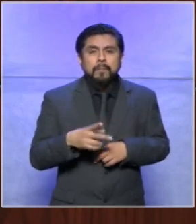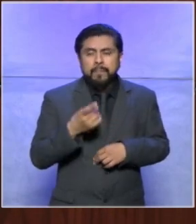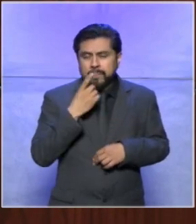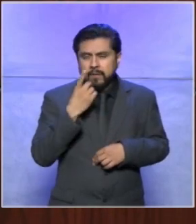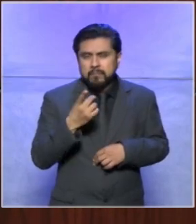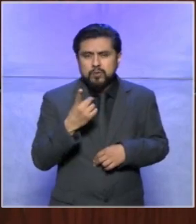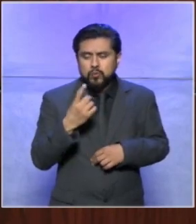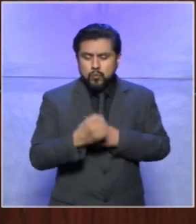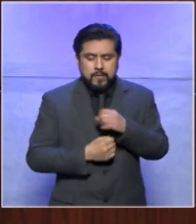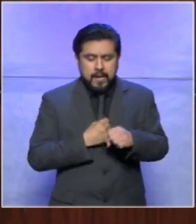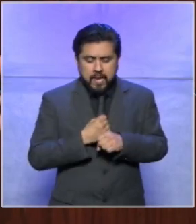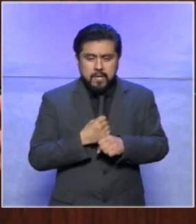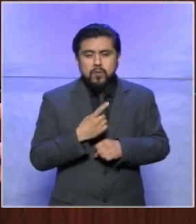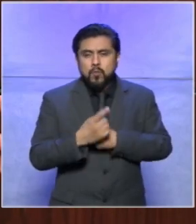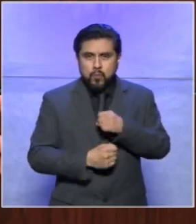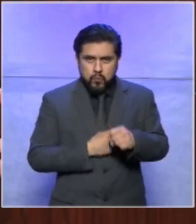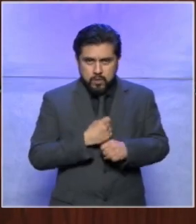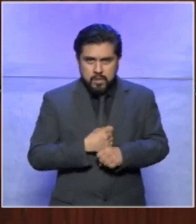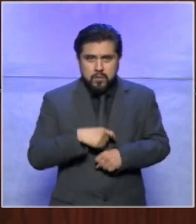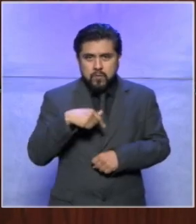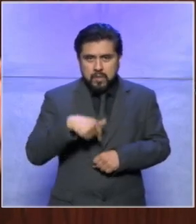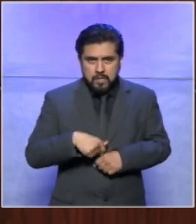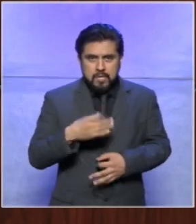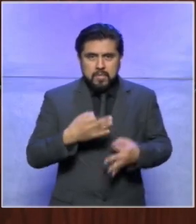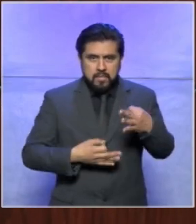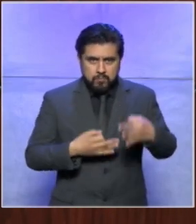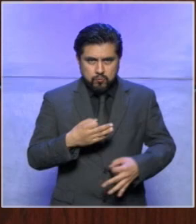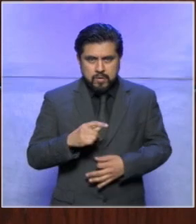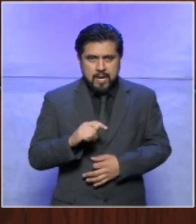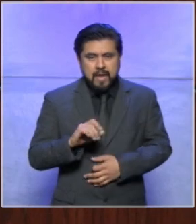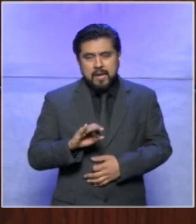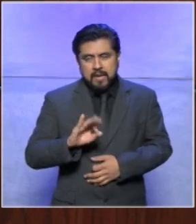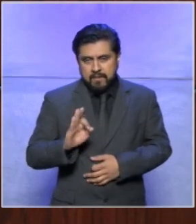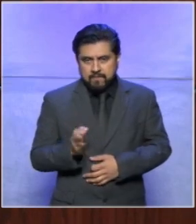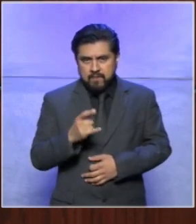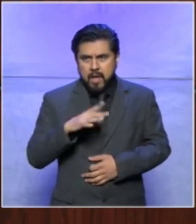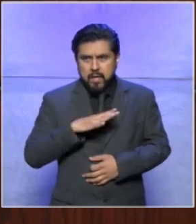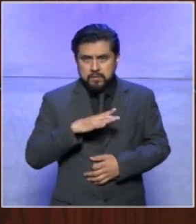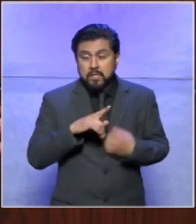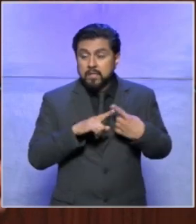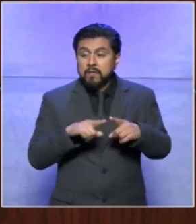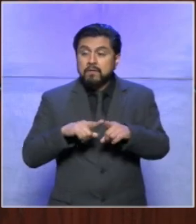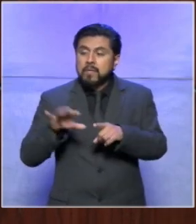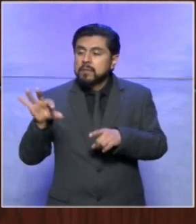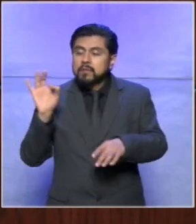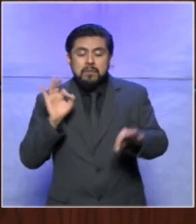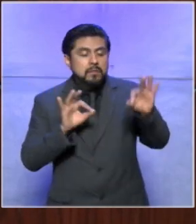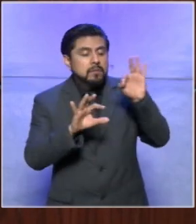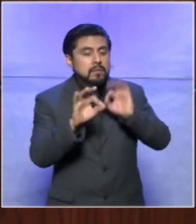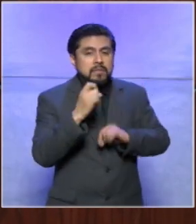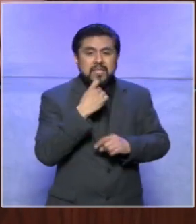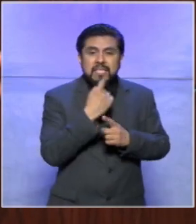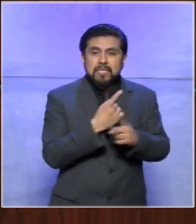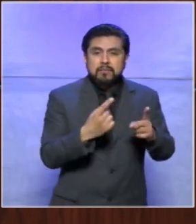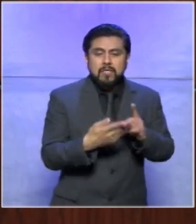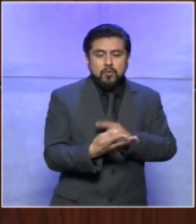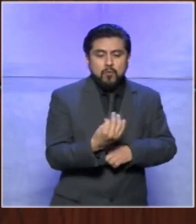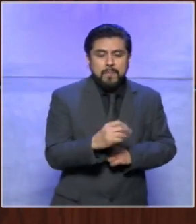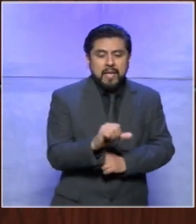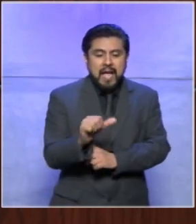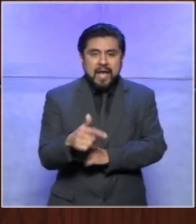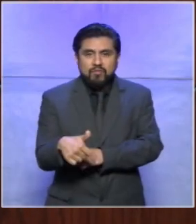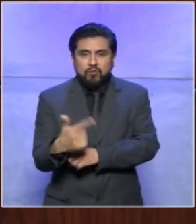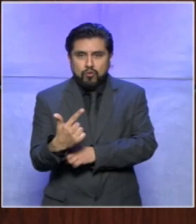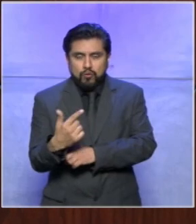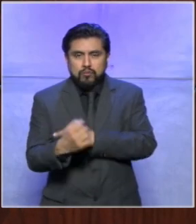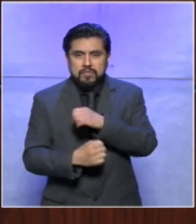decíamos año con año se lleva a cabo con niñas y niños de diferentes partes de la república mexicana entre nueve y doce